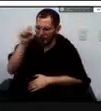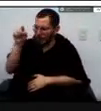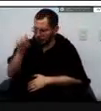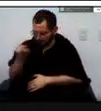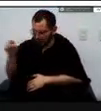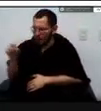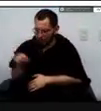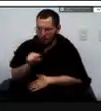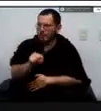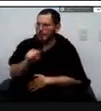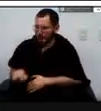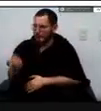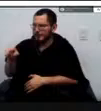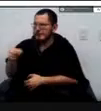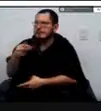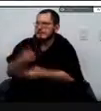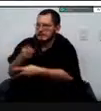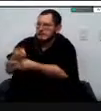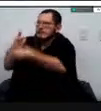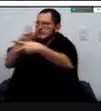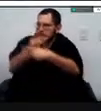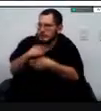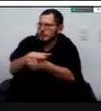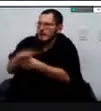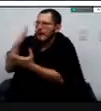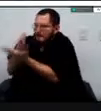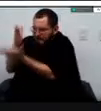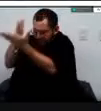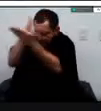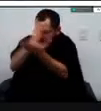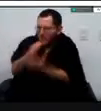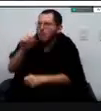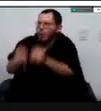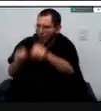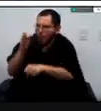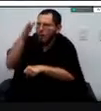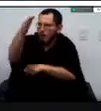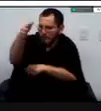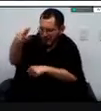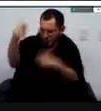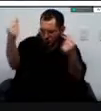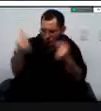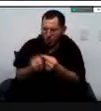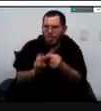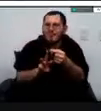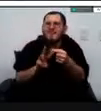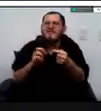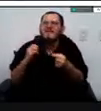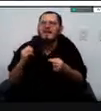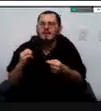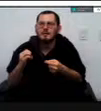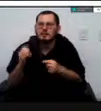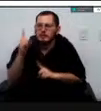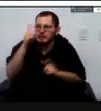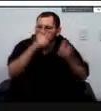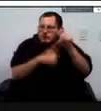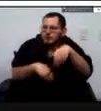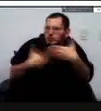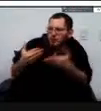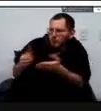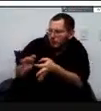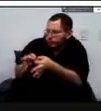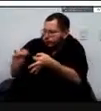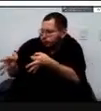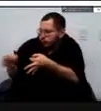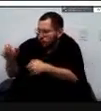que buscaban darle respuesta desde protección a centros poblados hasta protección de